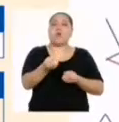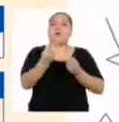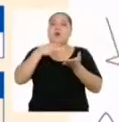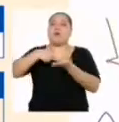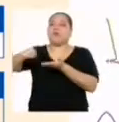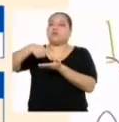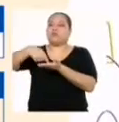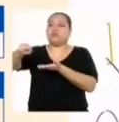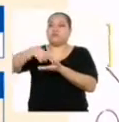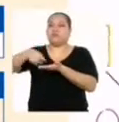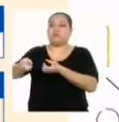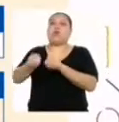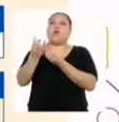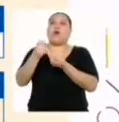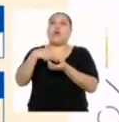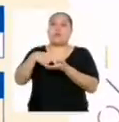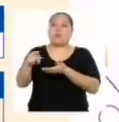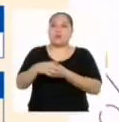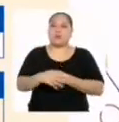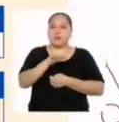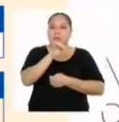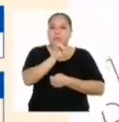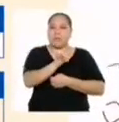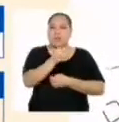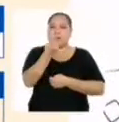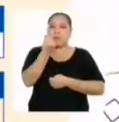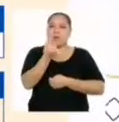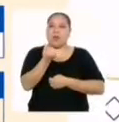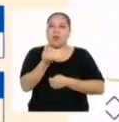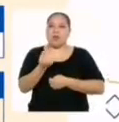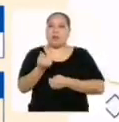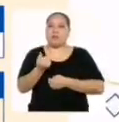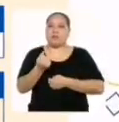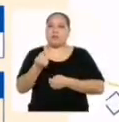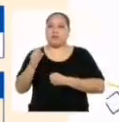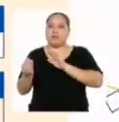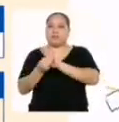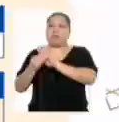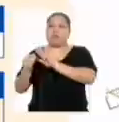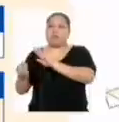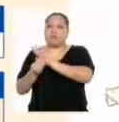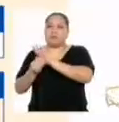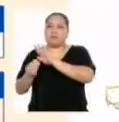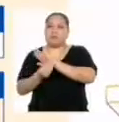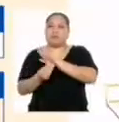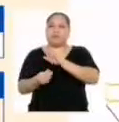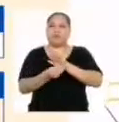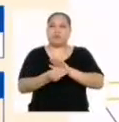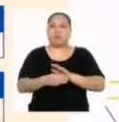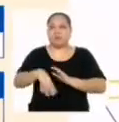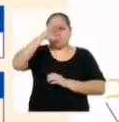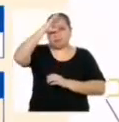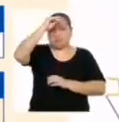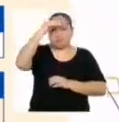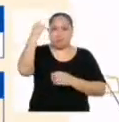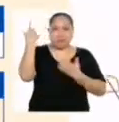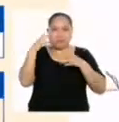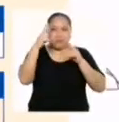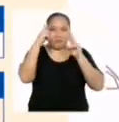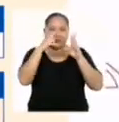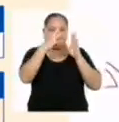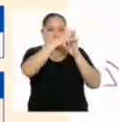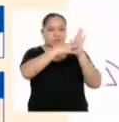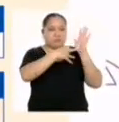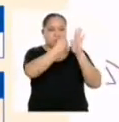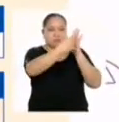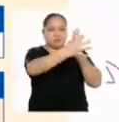entregas a domicilio que realizan, mientras y es el ingreso en soles que obtienen por ellas. Chicas y chicos, ¿ya vieron?